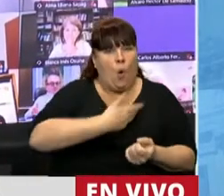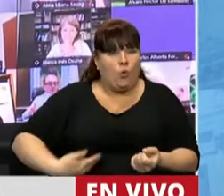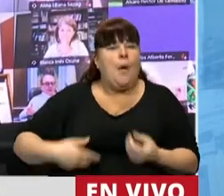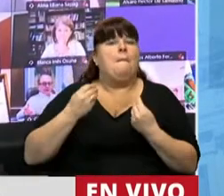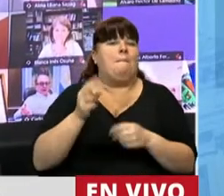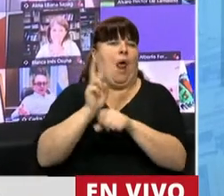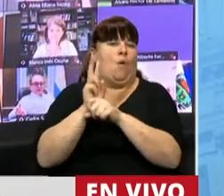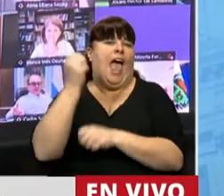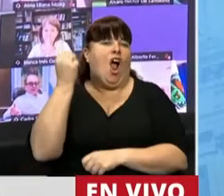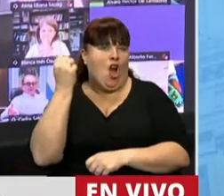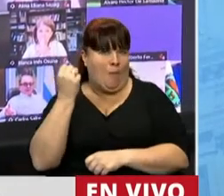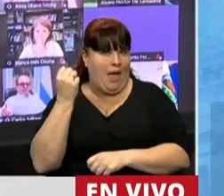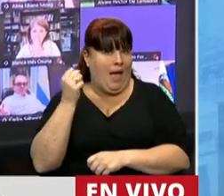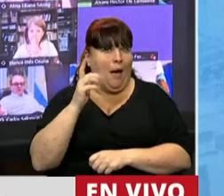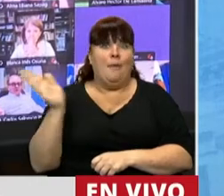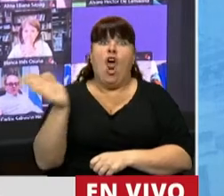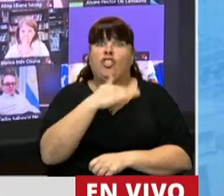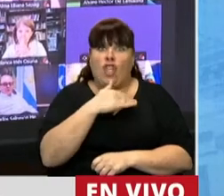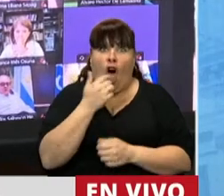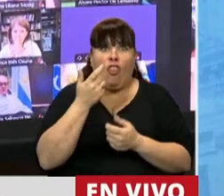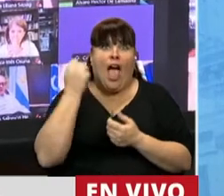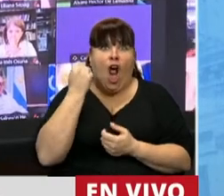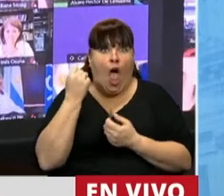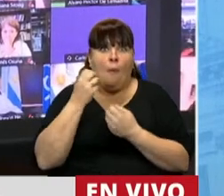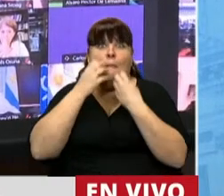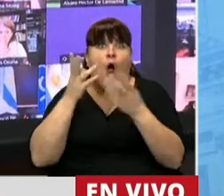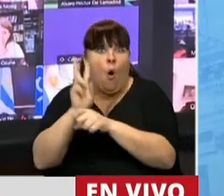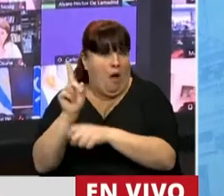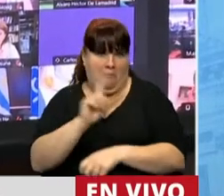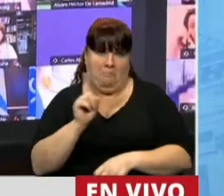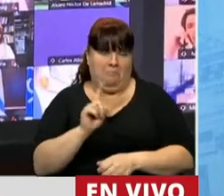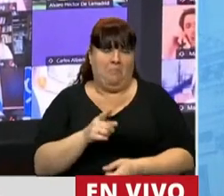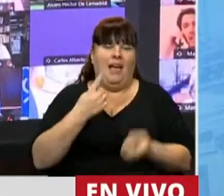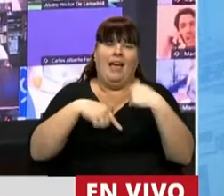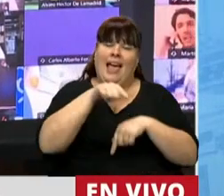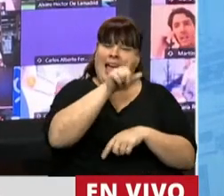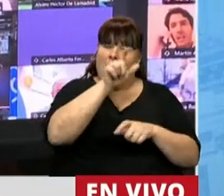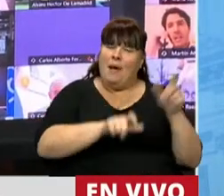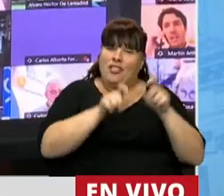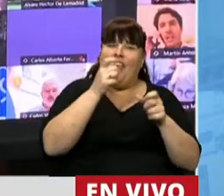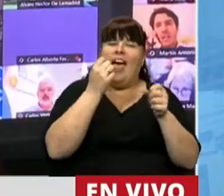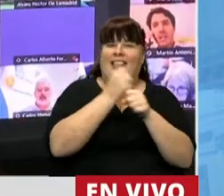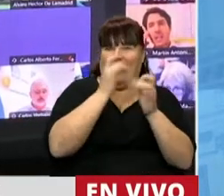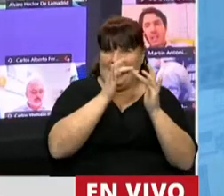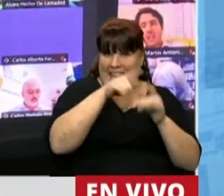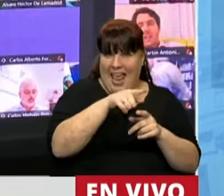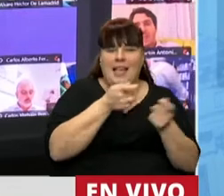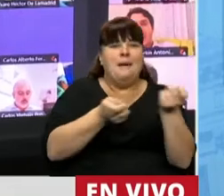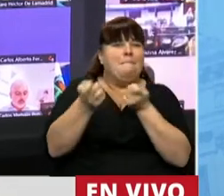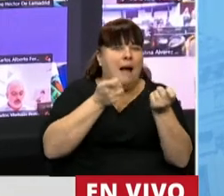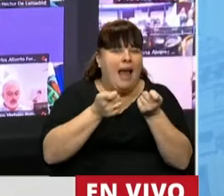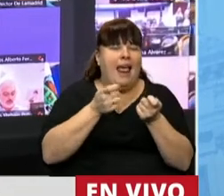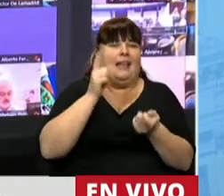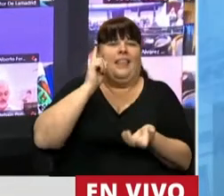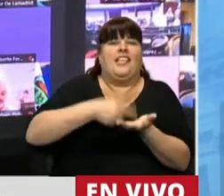lo han sido para cuidar la economía, pero no todas han sido de esa manera. De hecho, estos señores que representan la administración